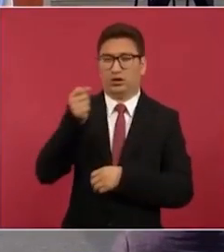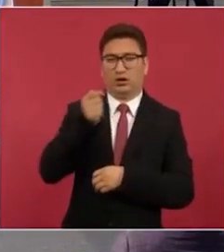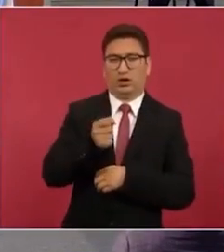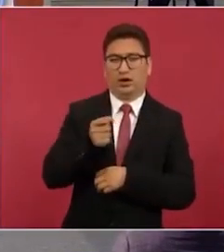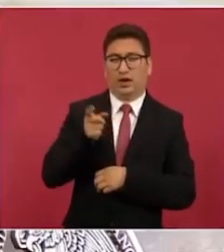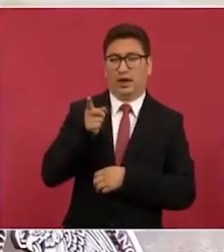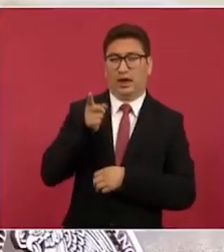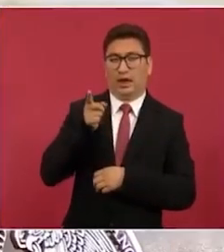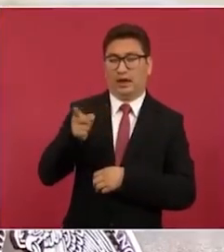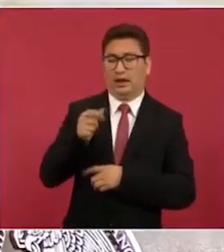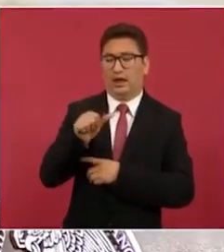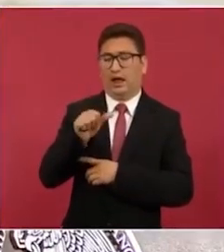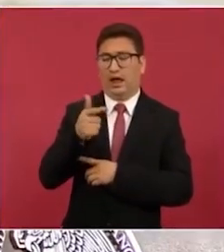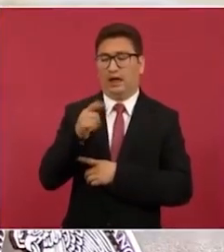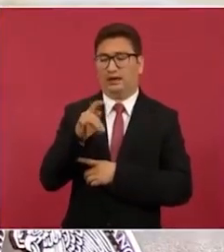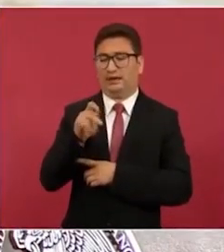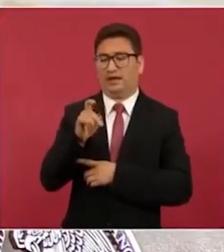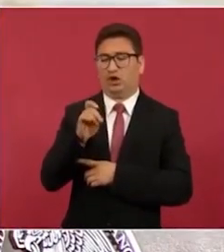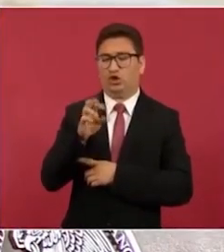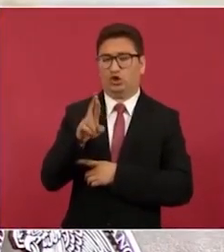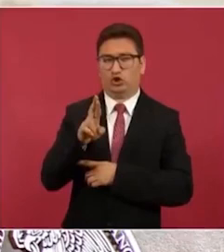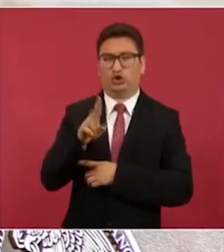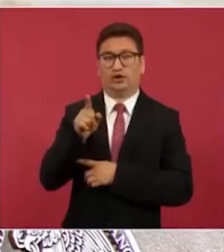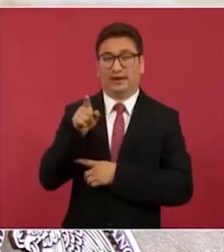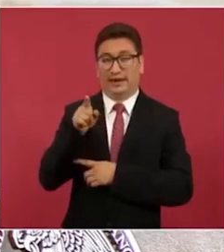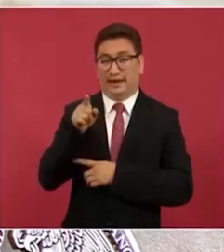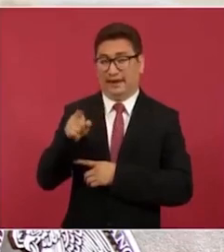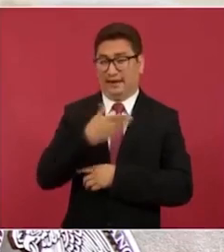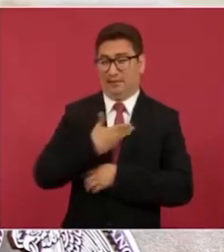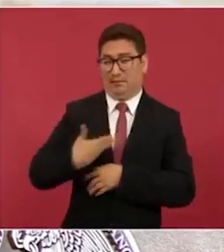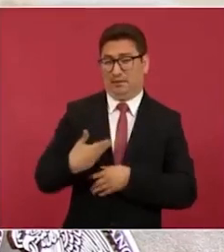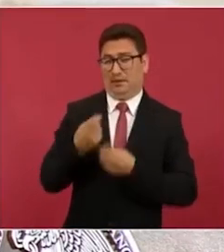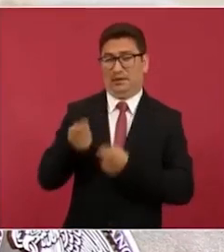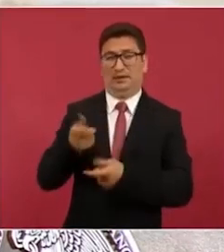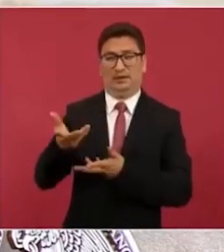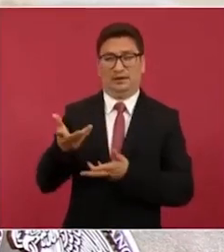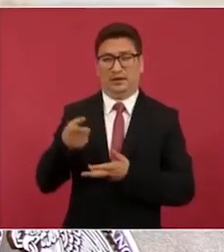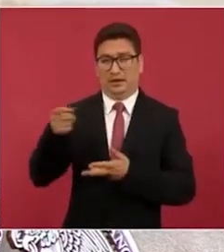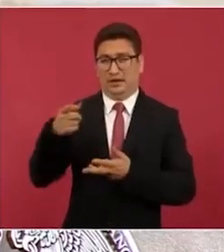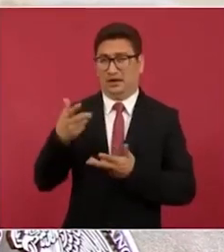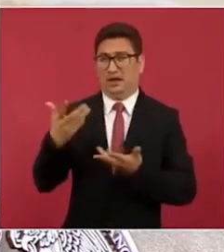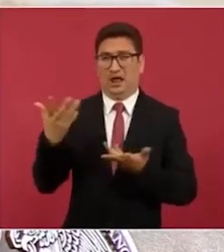agitador en la presidencia, un revoltoso.